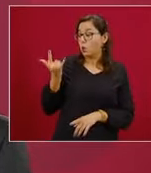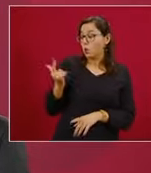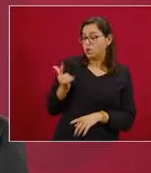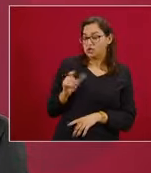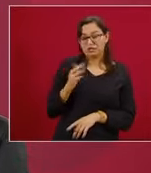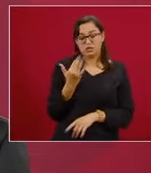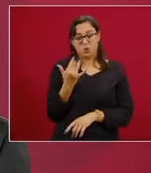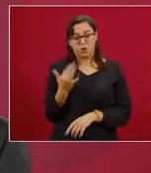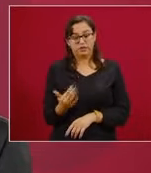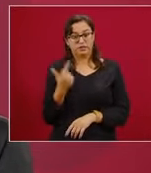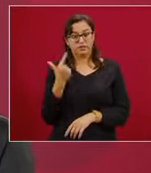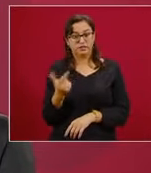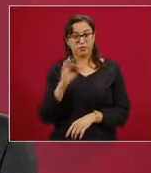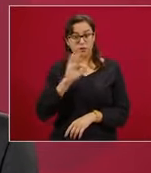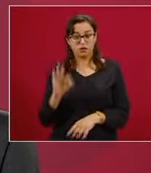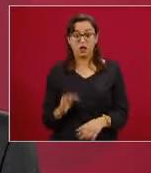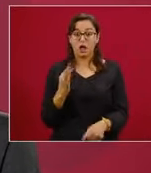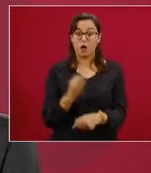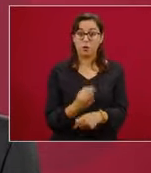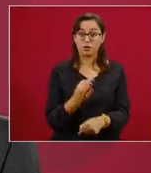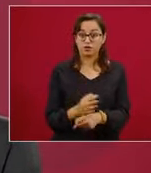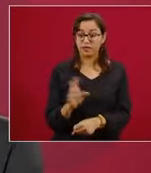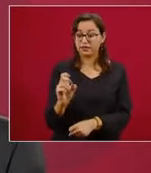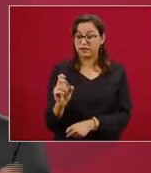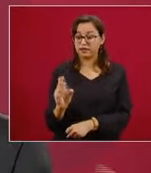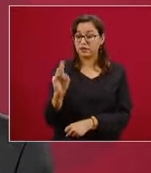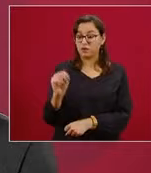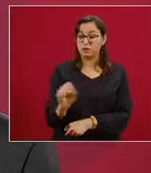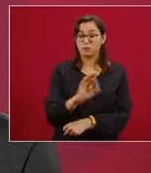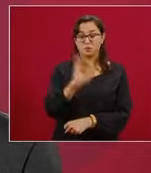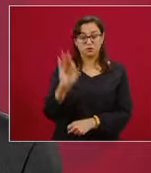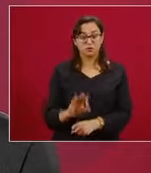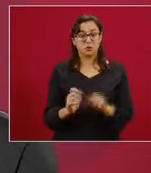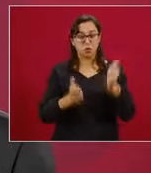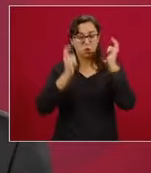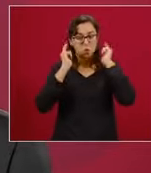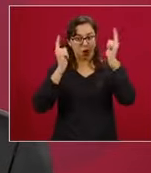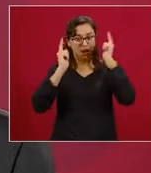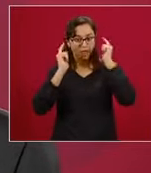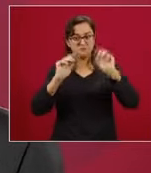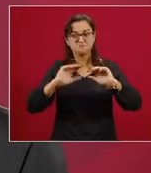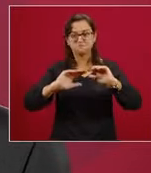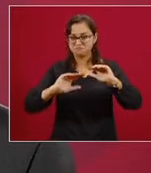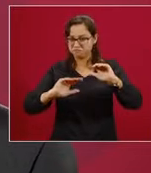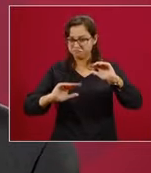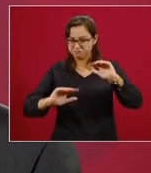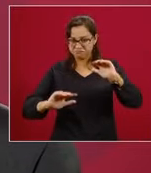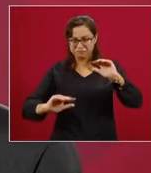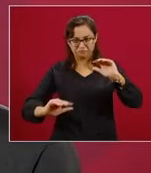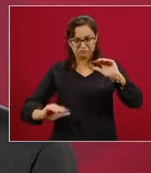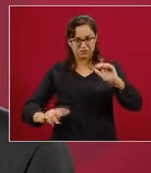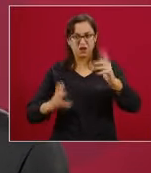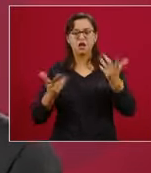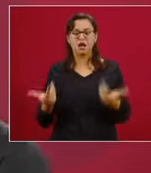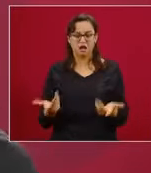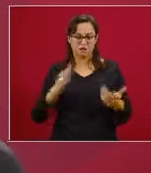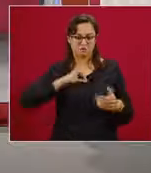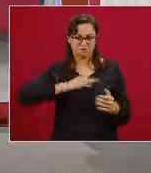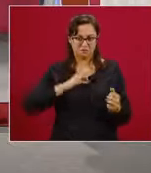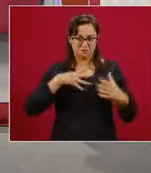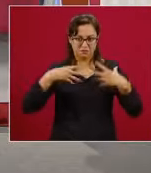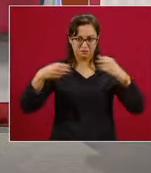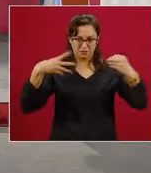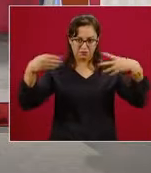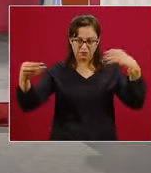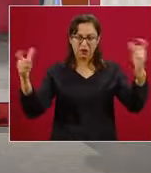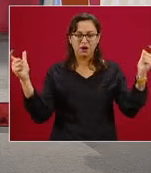en este momento 39 por ciento. Y lo esperable es que siga disminuyendo en la medida en que la epidemia también siga disminuyendo.